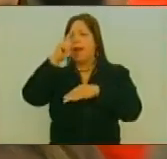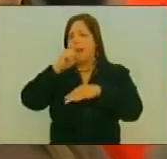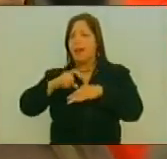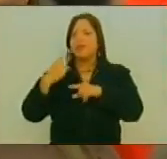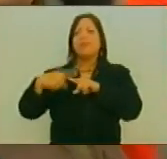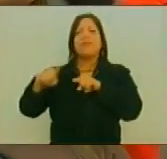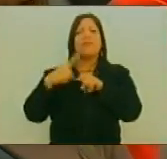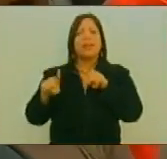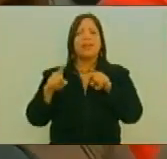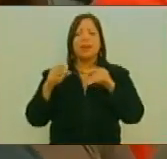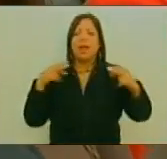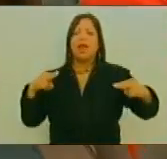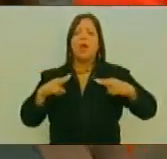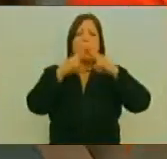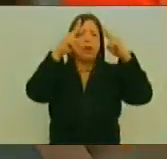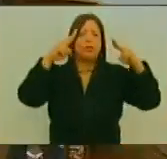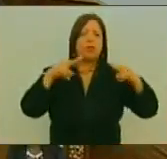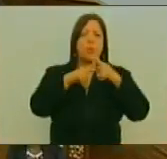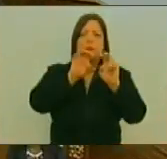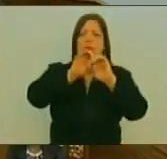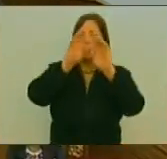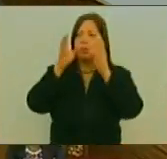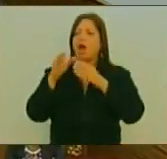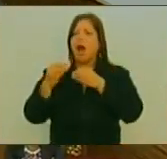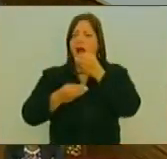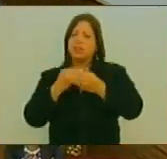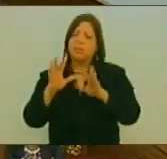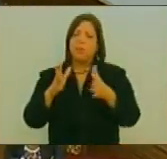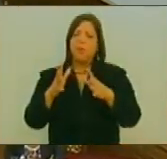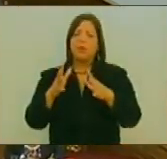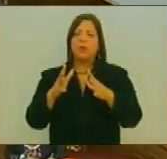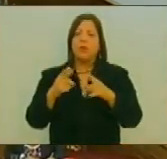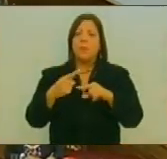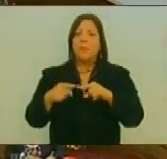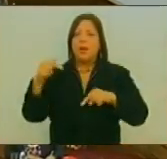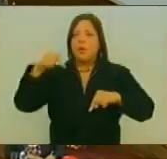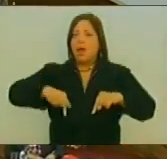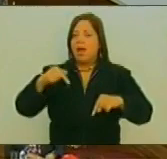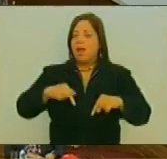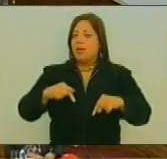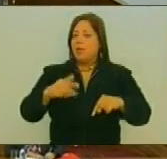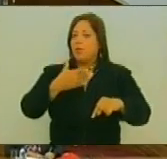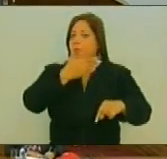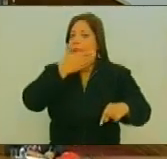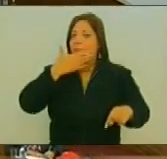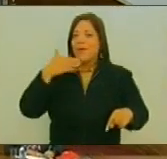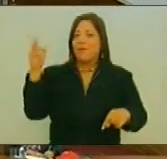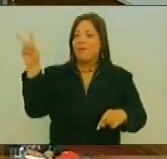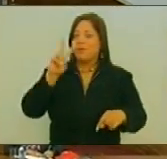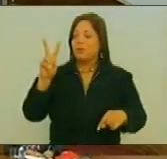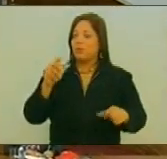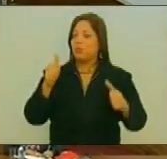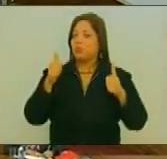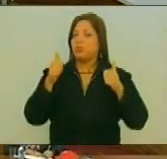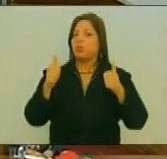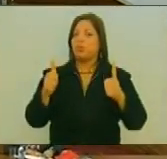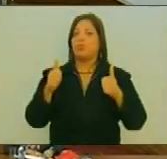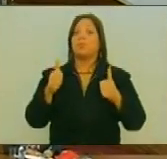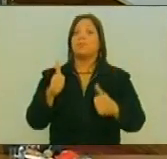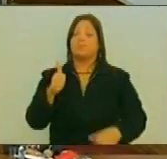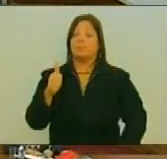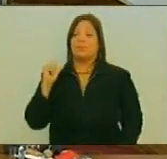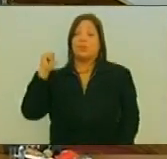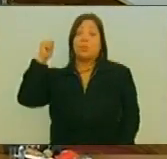Encuentros De Esta Naturaleza Que Tenían Que Reconocer Que Por Lo Menos Hacía